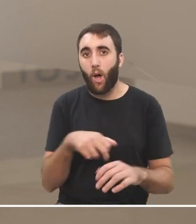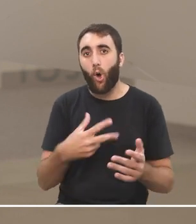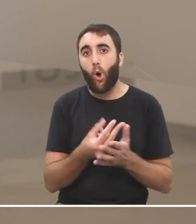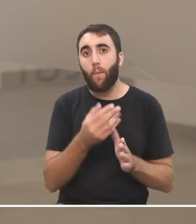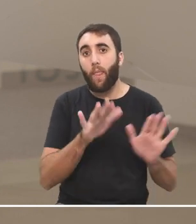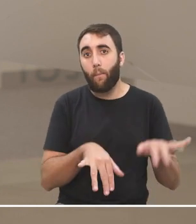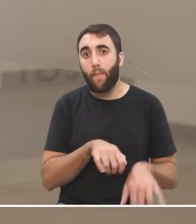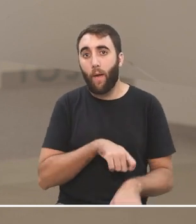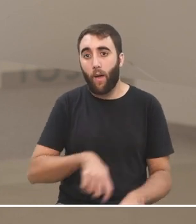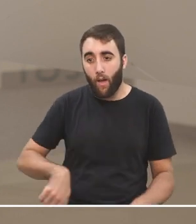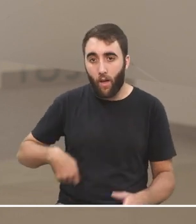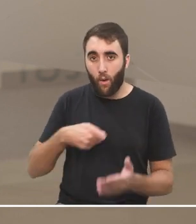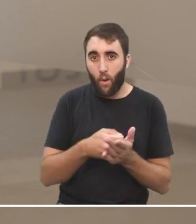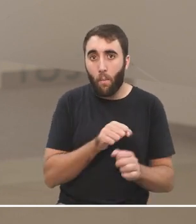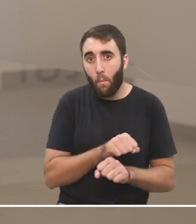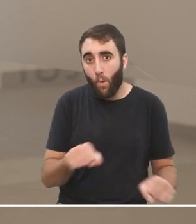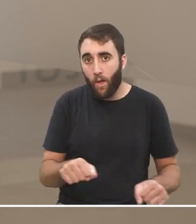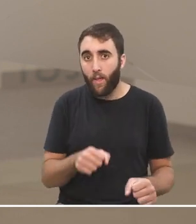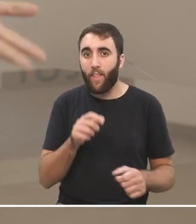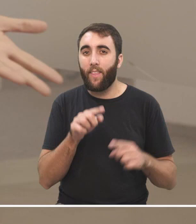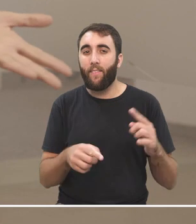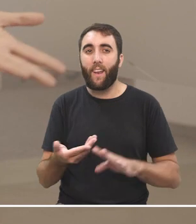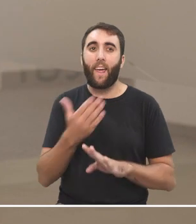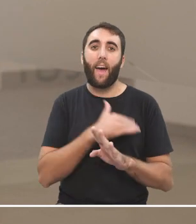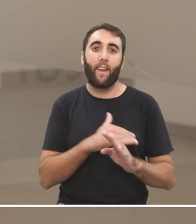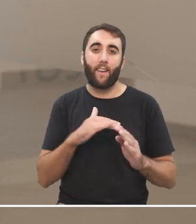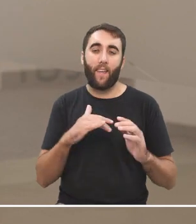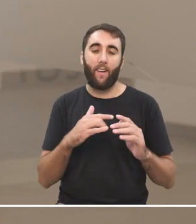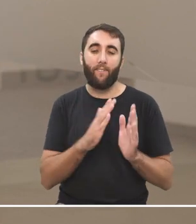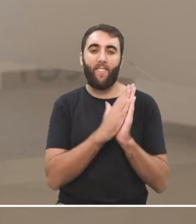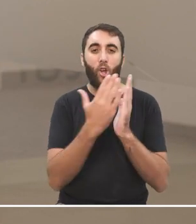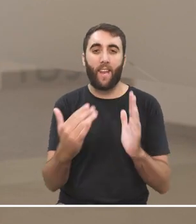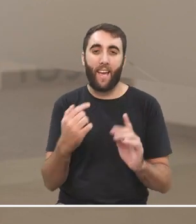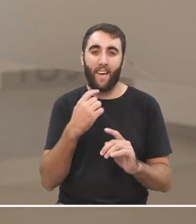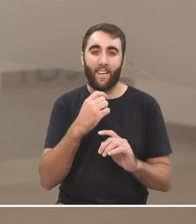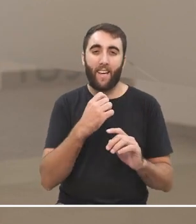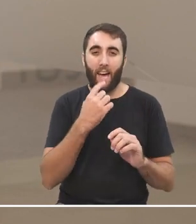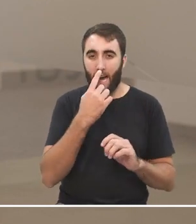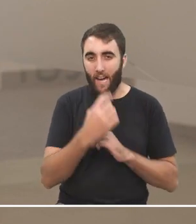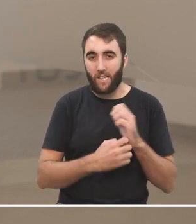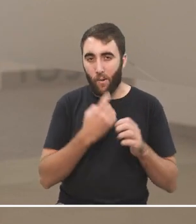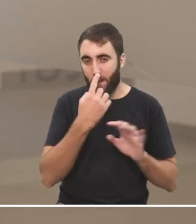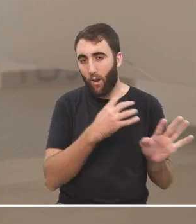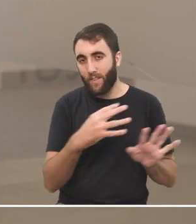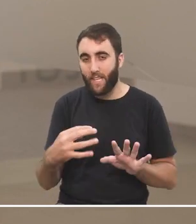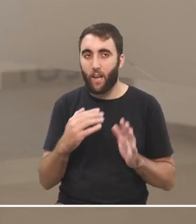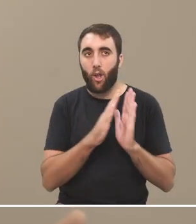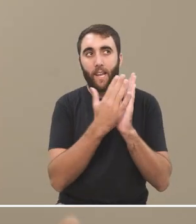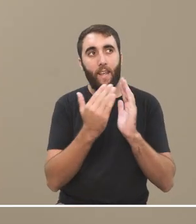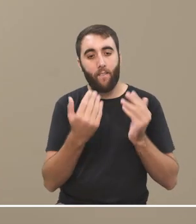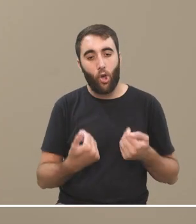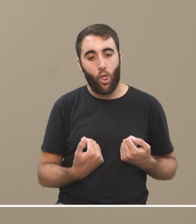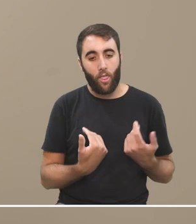comprar. Es muy distinto al papel que tenía la biblioteca. Que era más allá de ser un producto el libro. Más allá de ser consumo